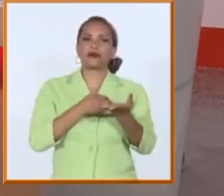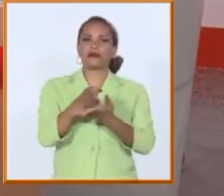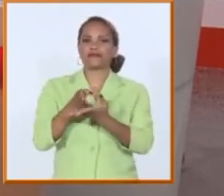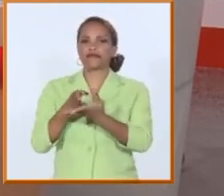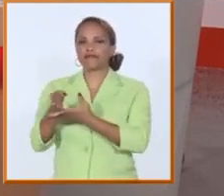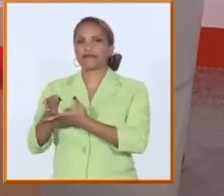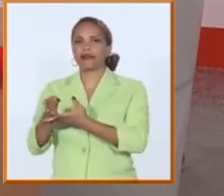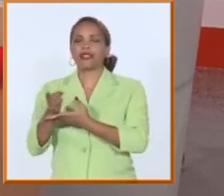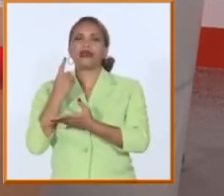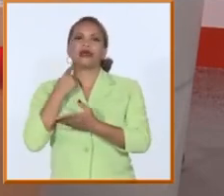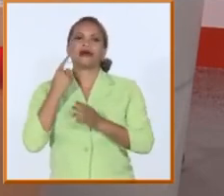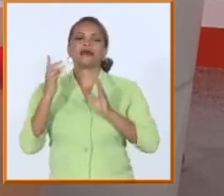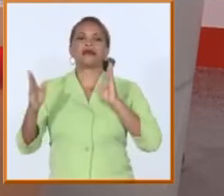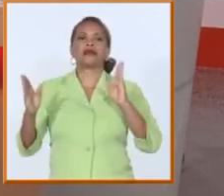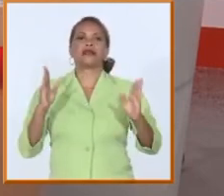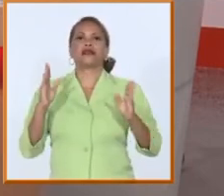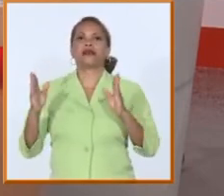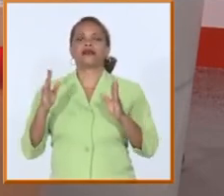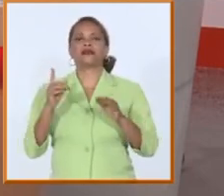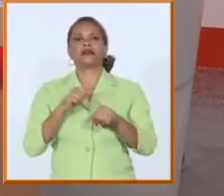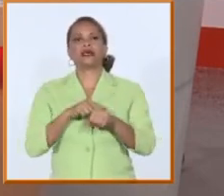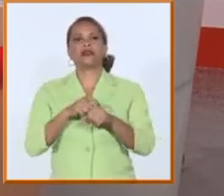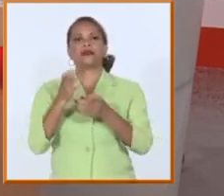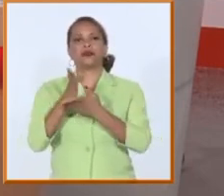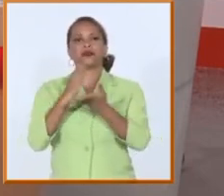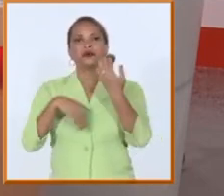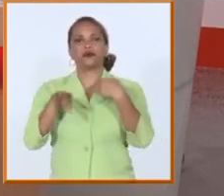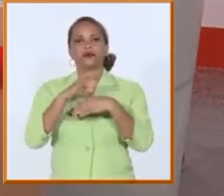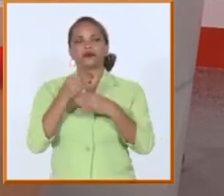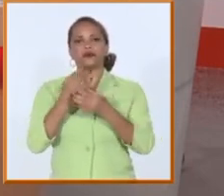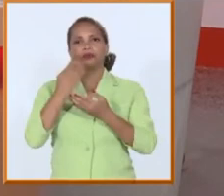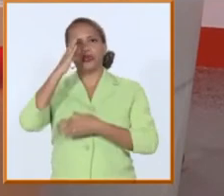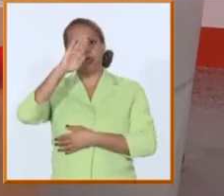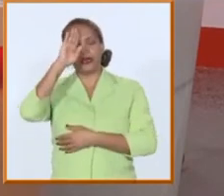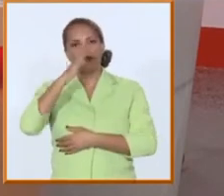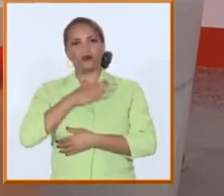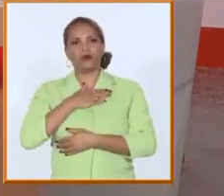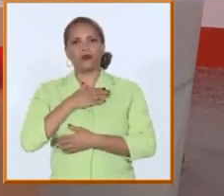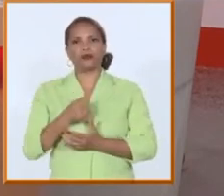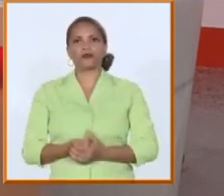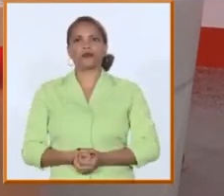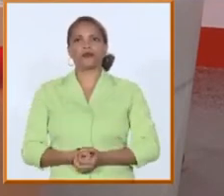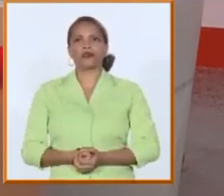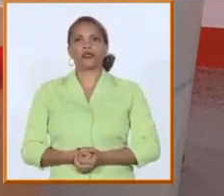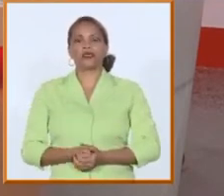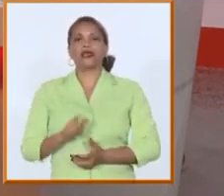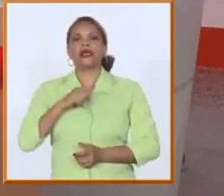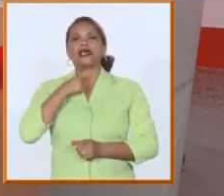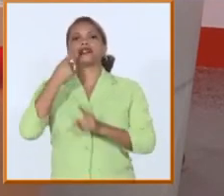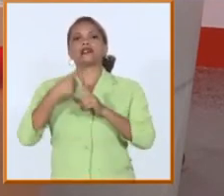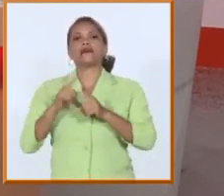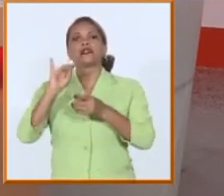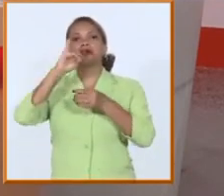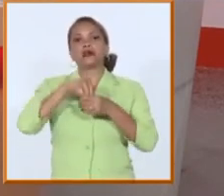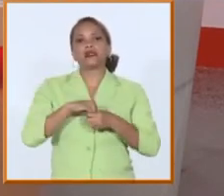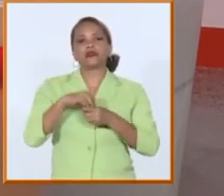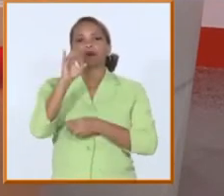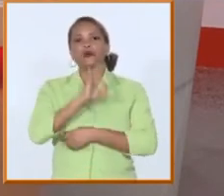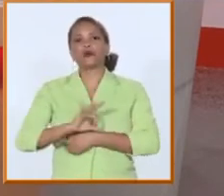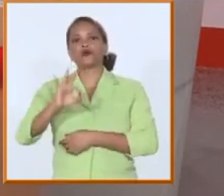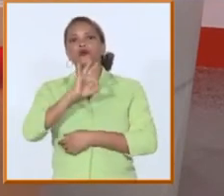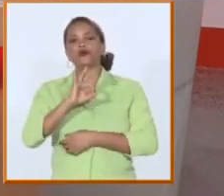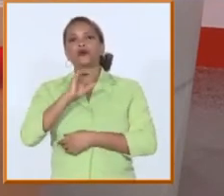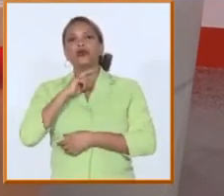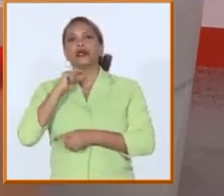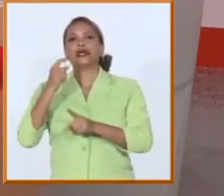durante todo este tiempo de educación superior en Cuba así tendremos exámenes de ingreso en octubre exámenes de ingreso en mayo curso